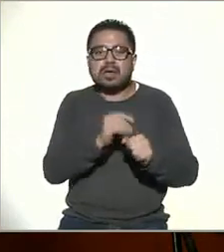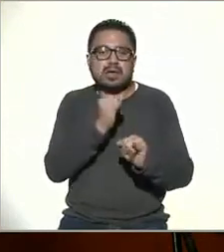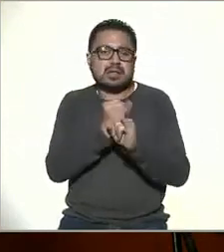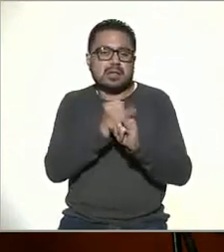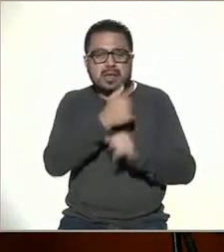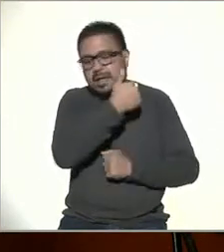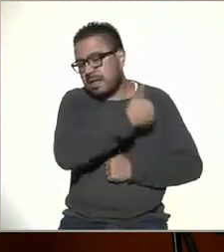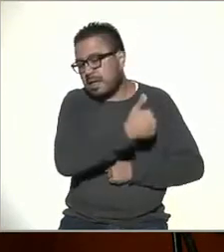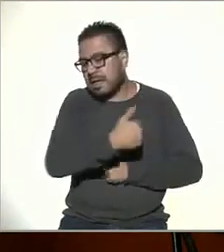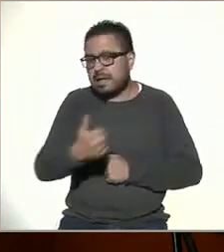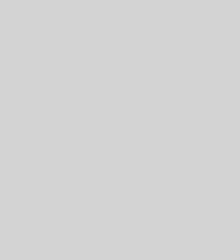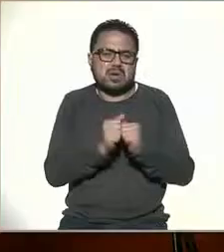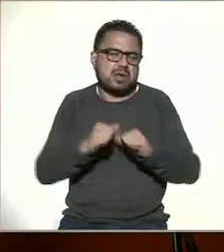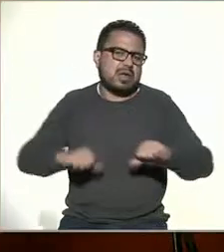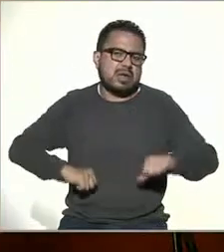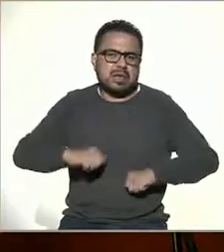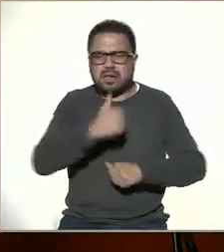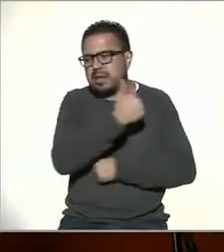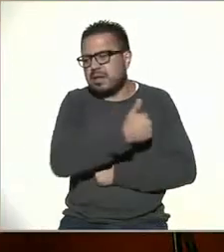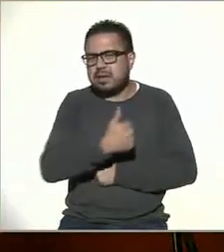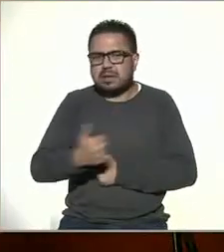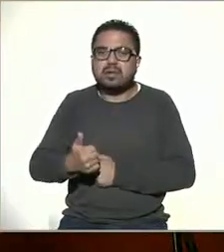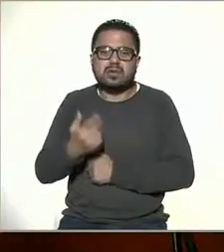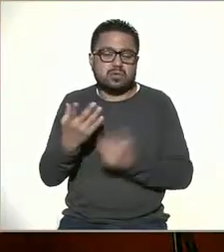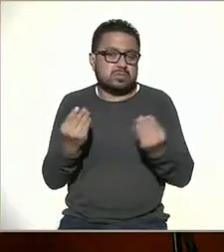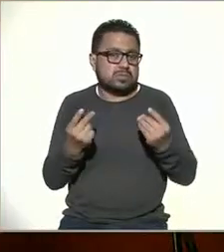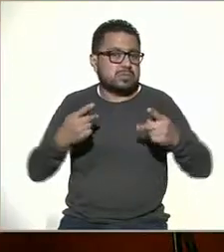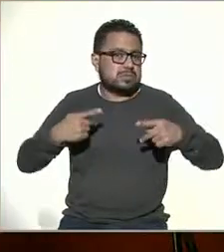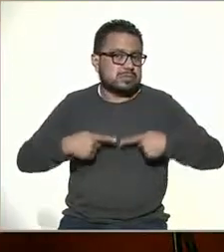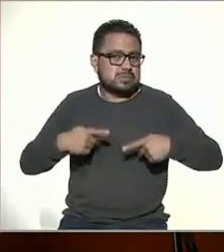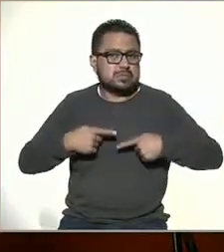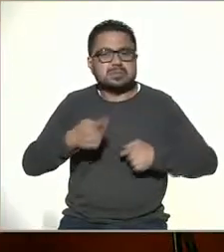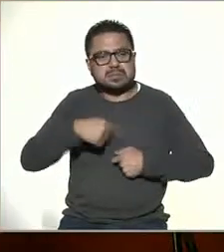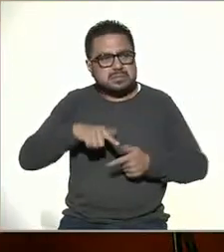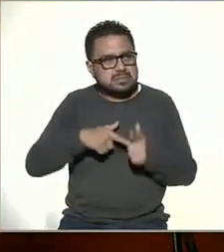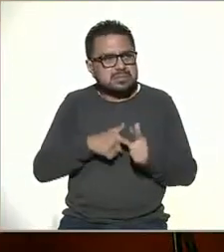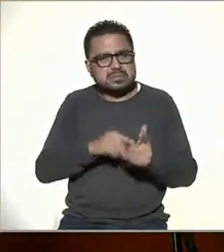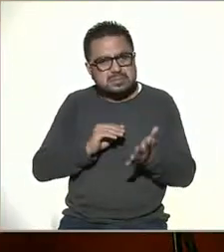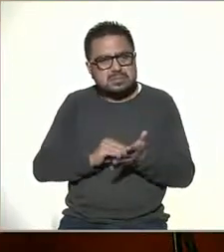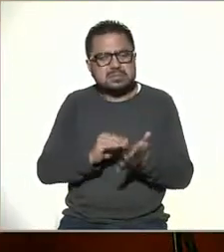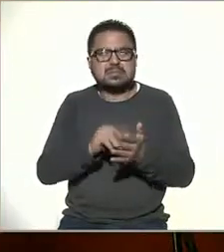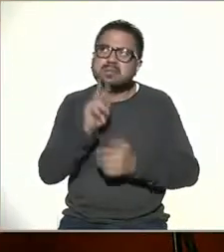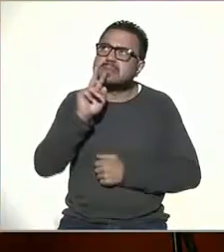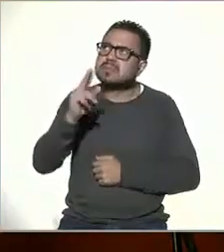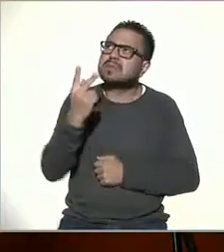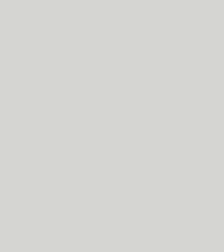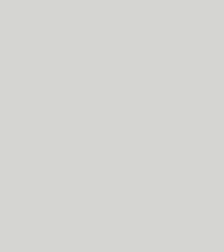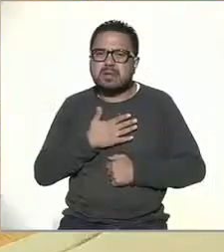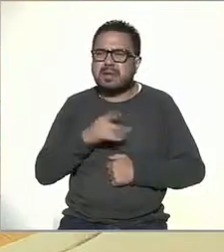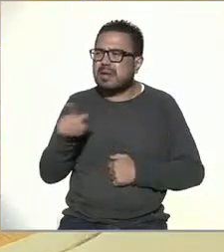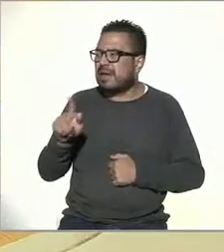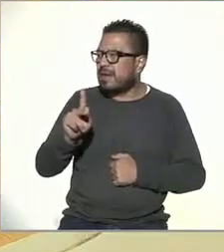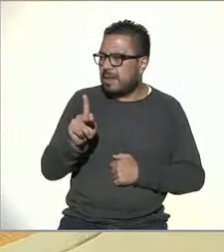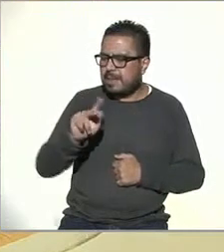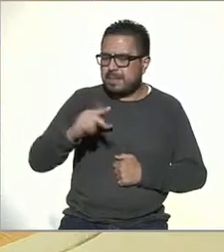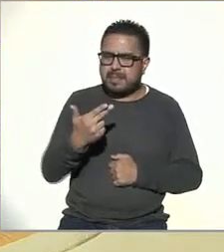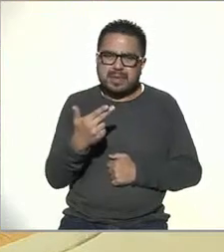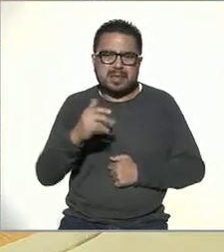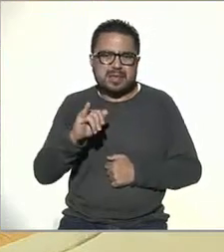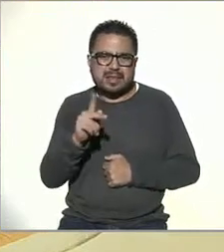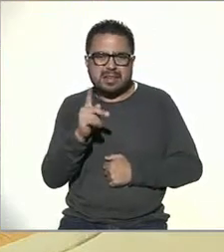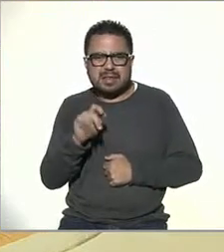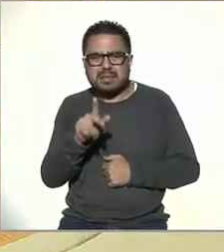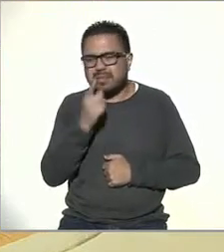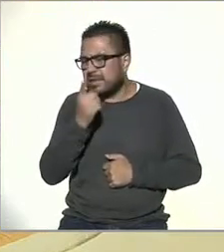uno de ellos se ha ido adaptando hoy en día muchas personas siguen viendo la televisión pero ahora la ven desde internet internet lo